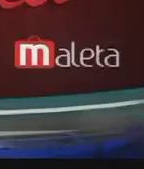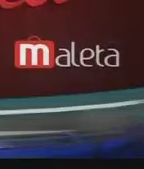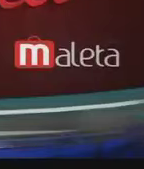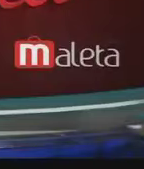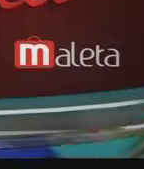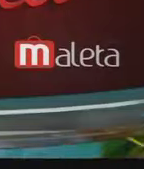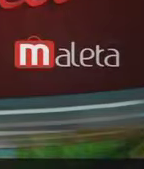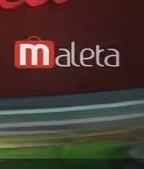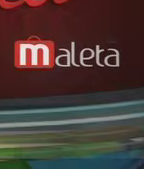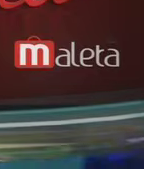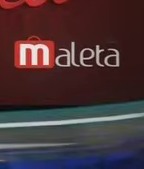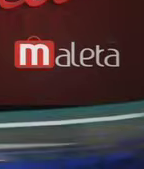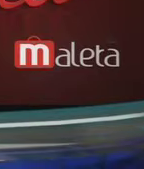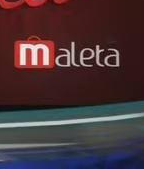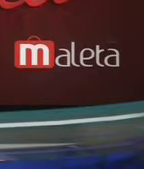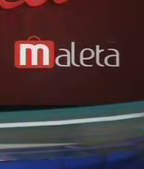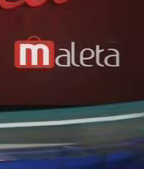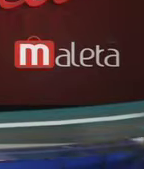¡Hala, qué bonito!